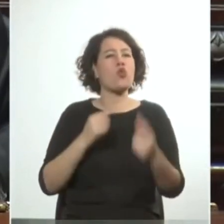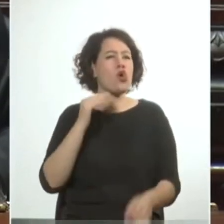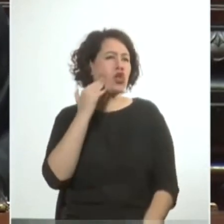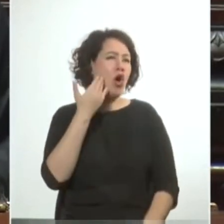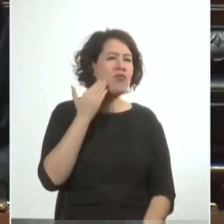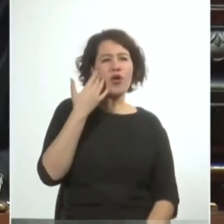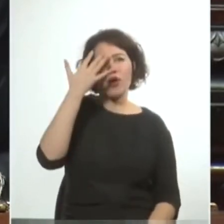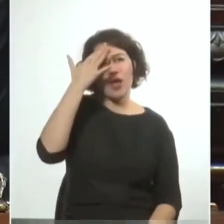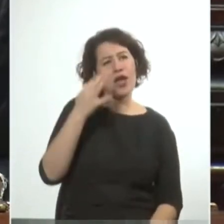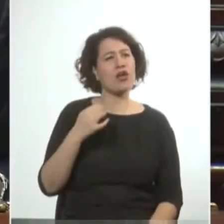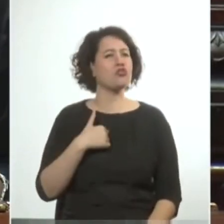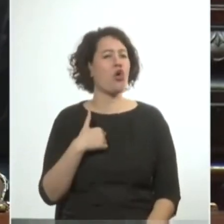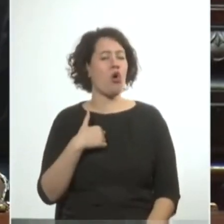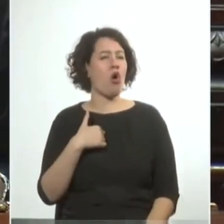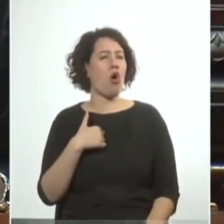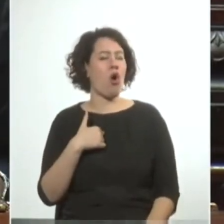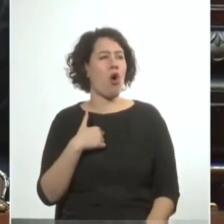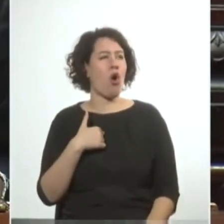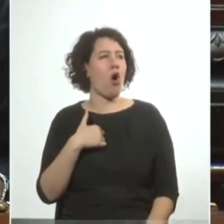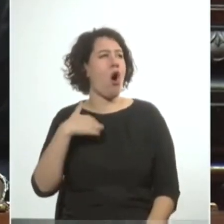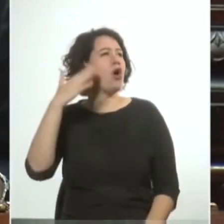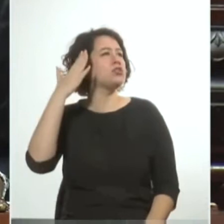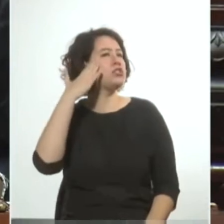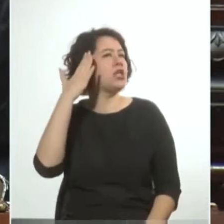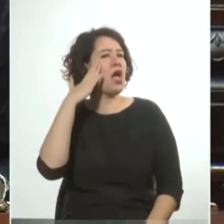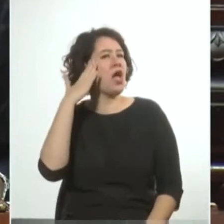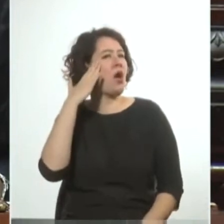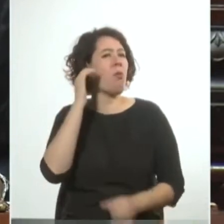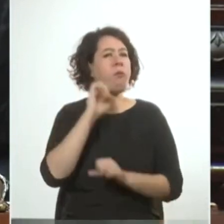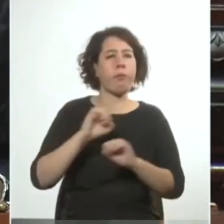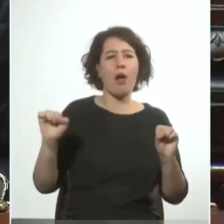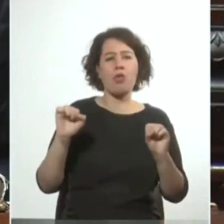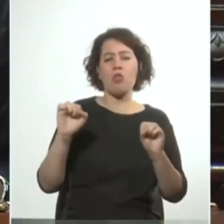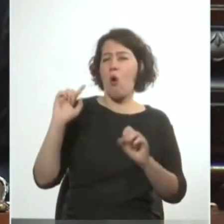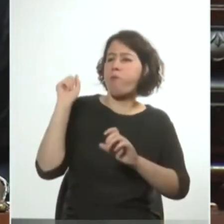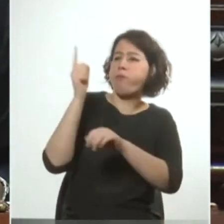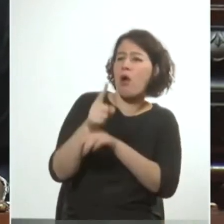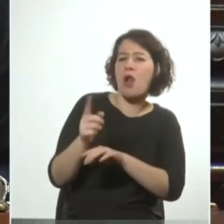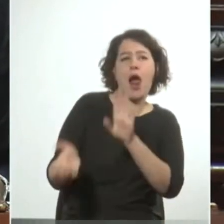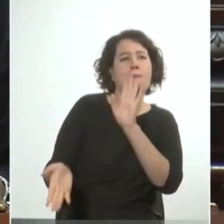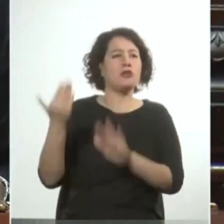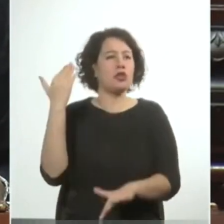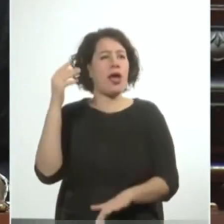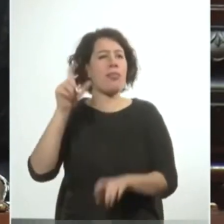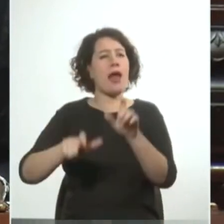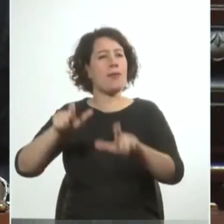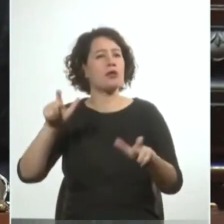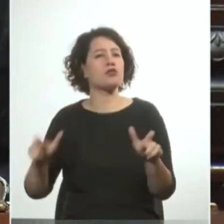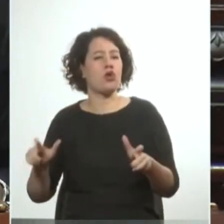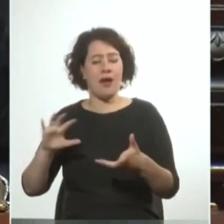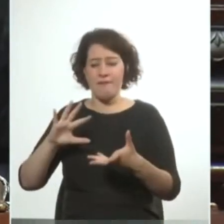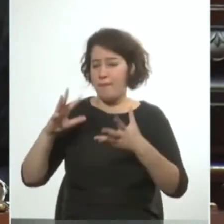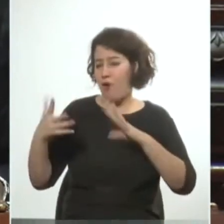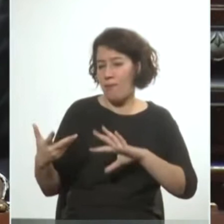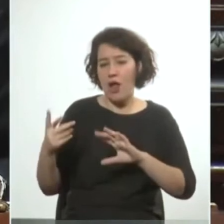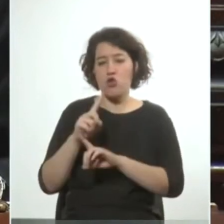que creían ser poseedores de la iluminación de poder imponer a las mayorías por mecanismos